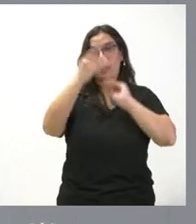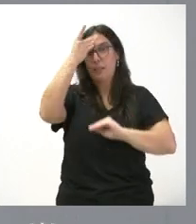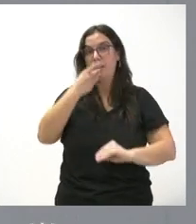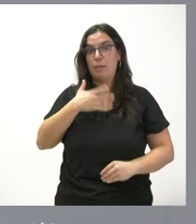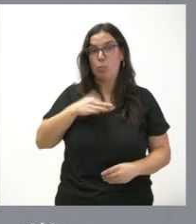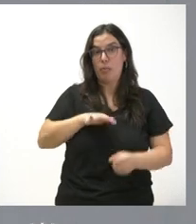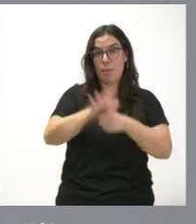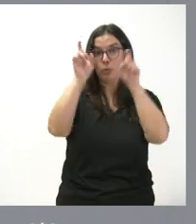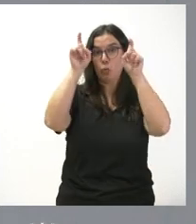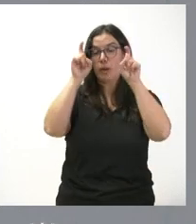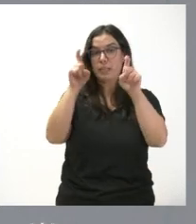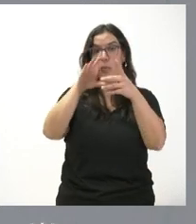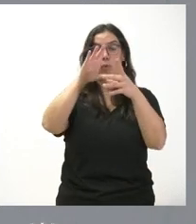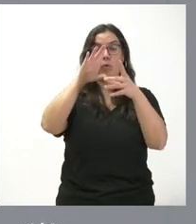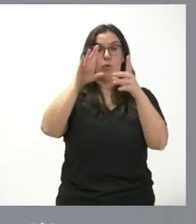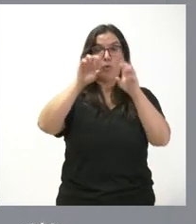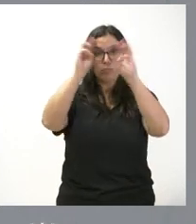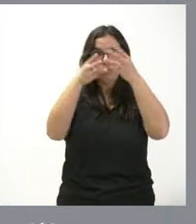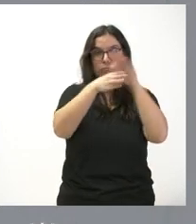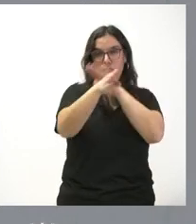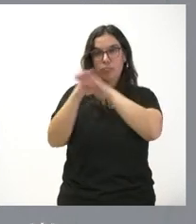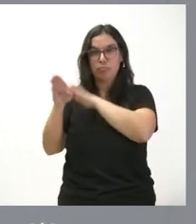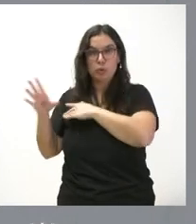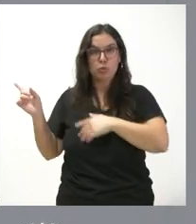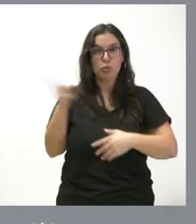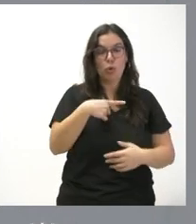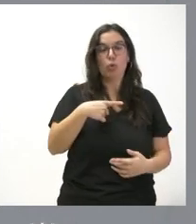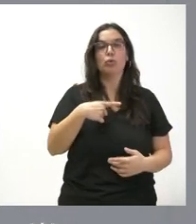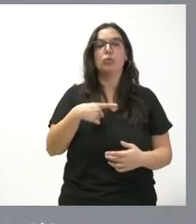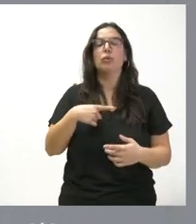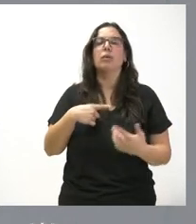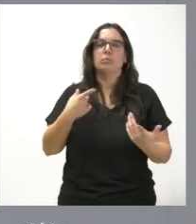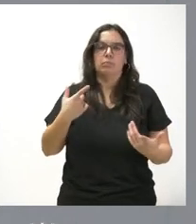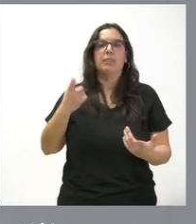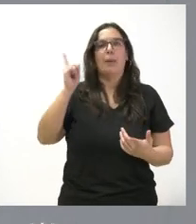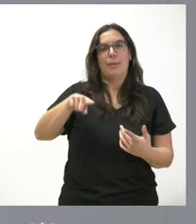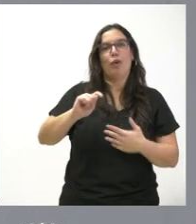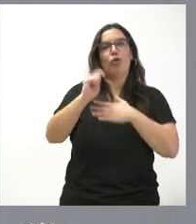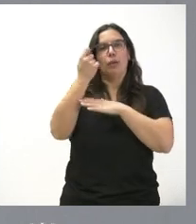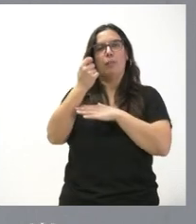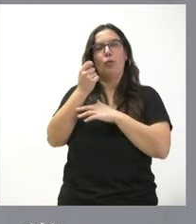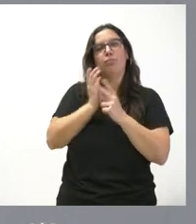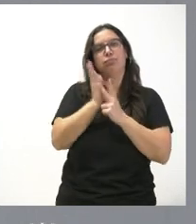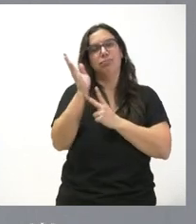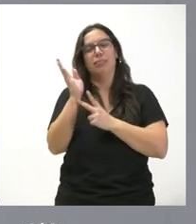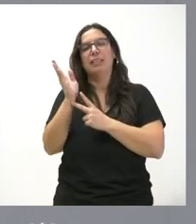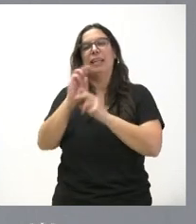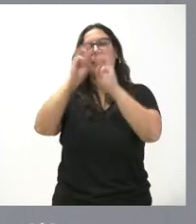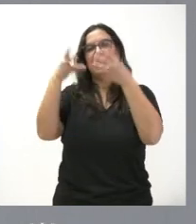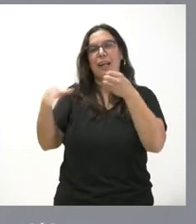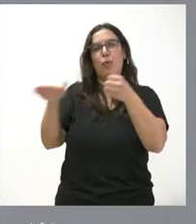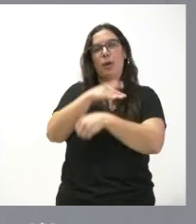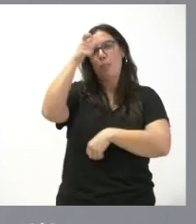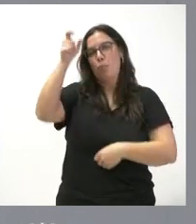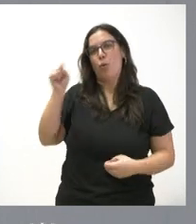educativo en Castilla y León que estamos consiguiendo en un portaje muy alto y ya le comentaremos la cifra estamos consiguiendo también que el internet llegue a los municipios